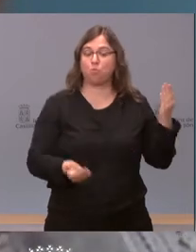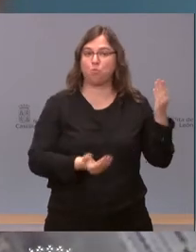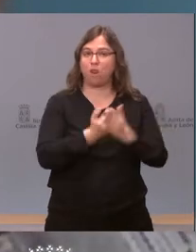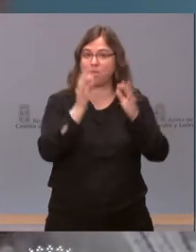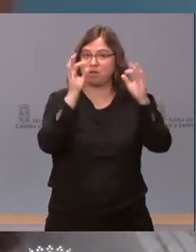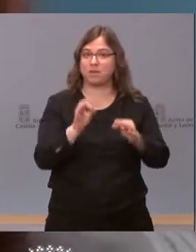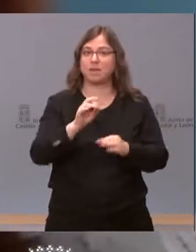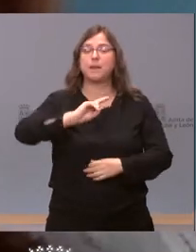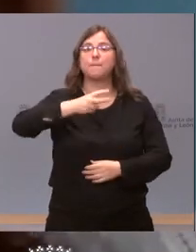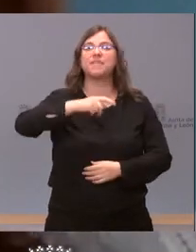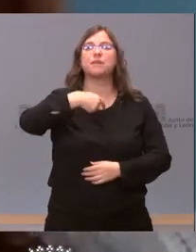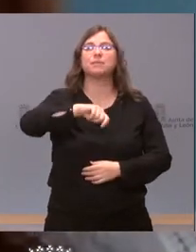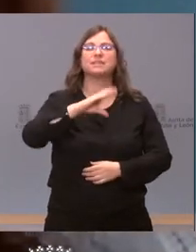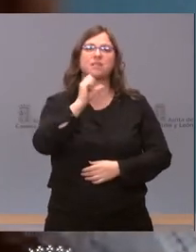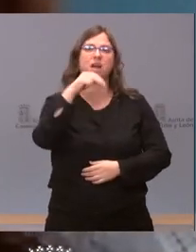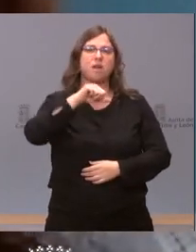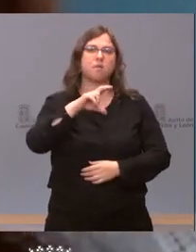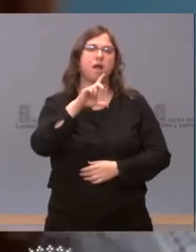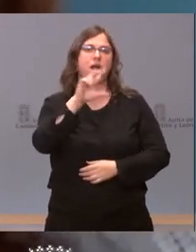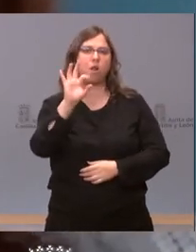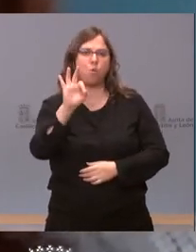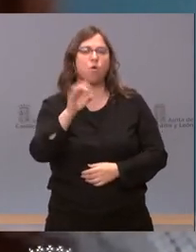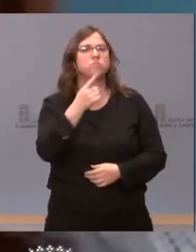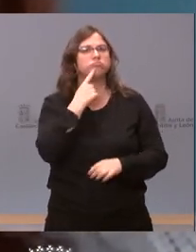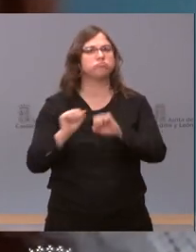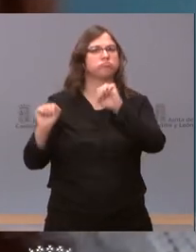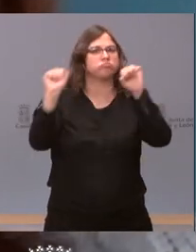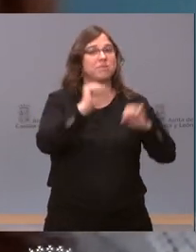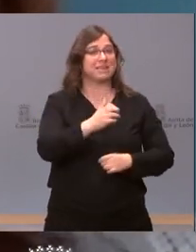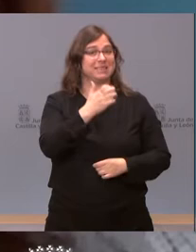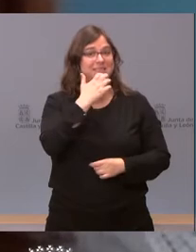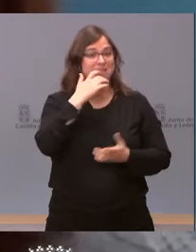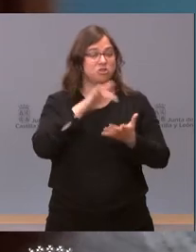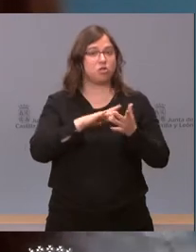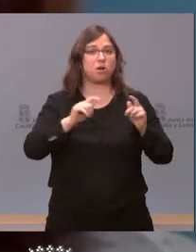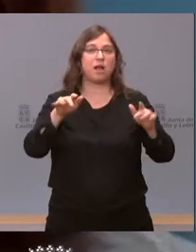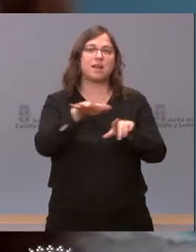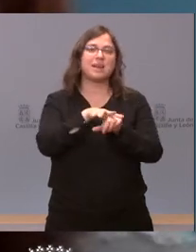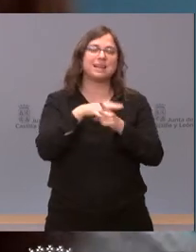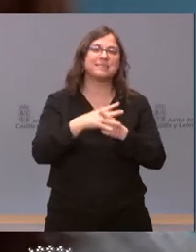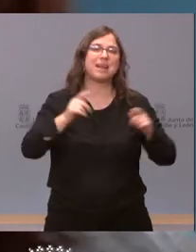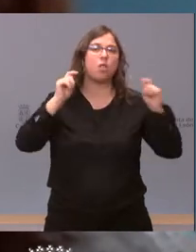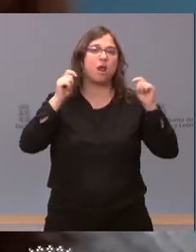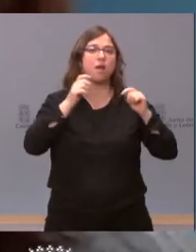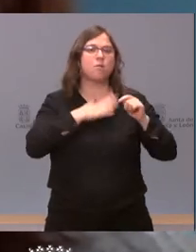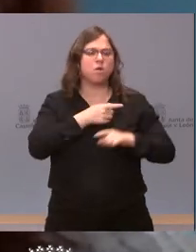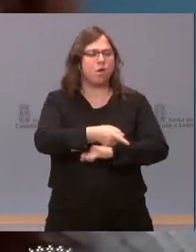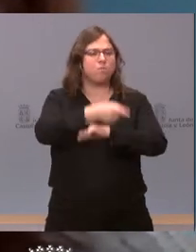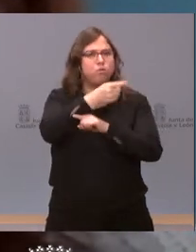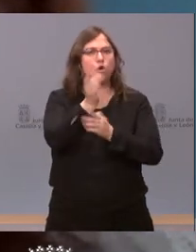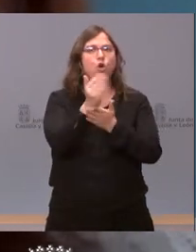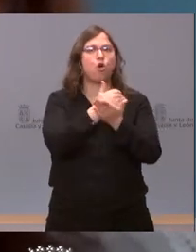vicepresidenta Carmen Calvo ha defendido que sin el estado de alarma el Consejo Interterritorial podrá obligar a las comunidades